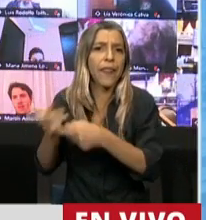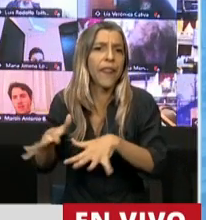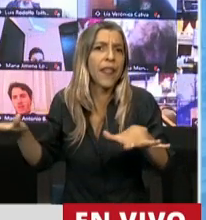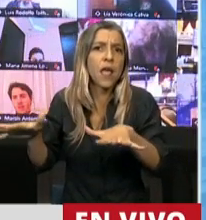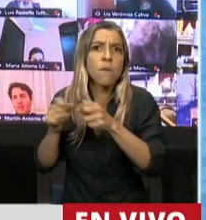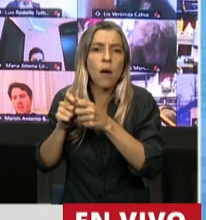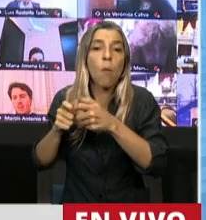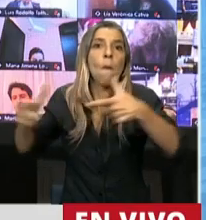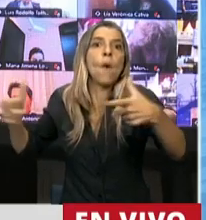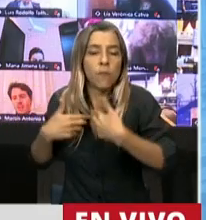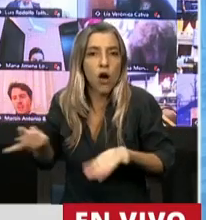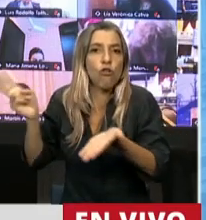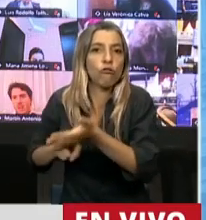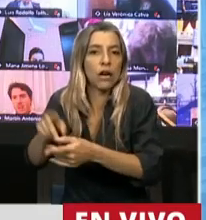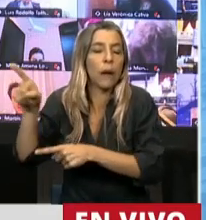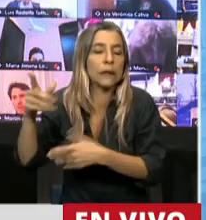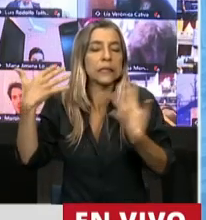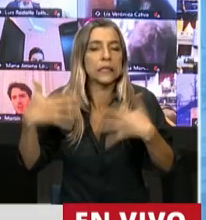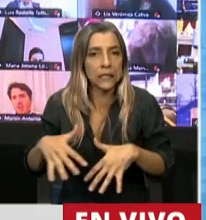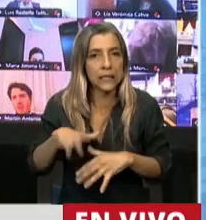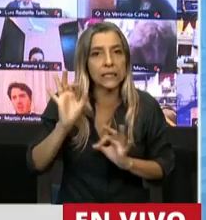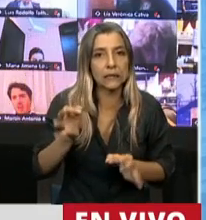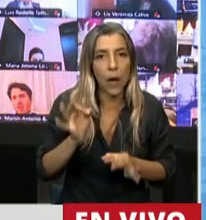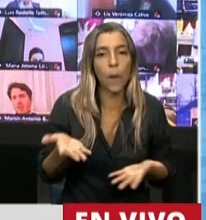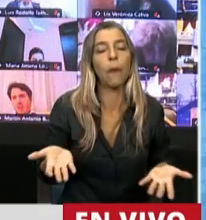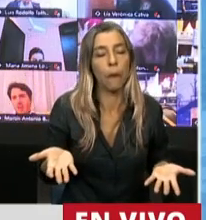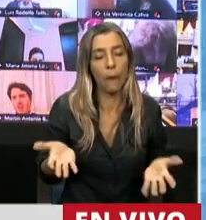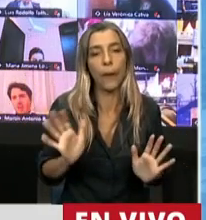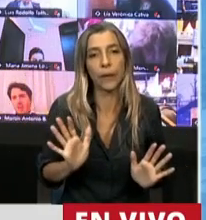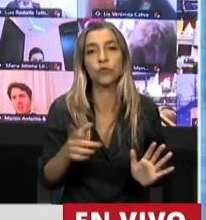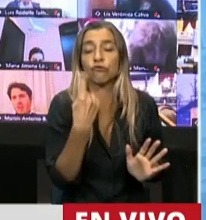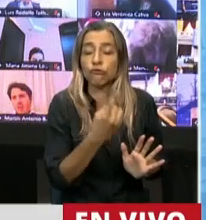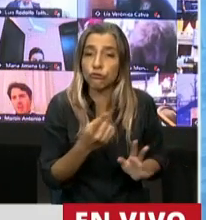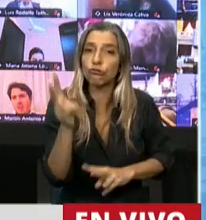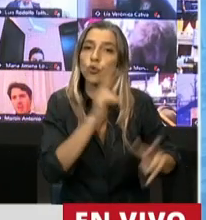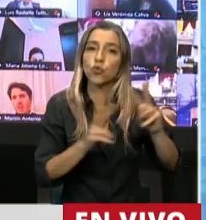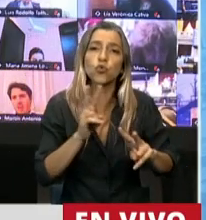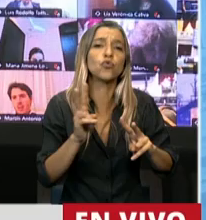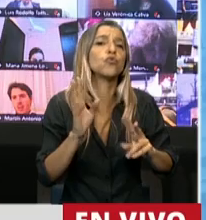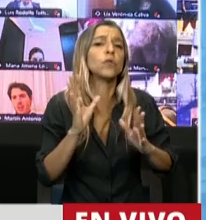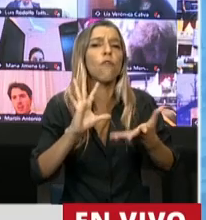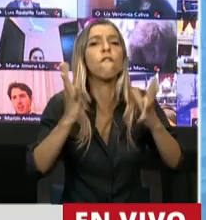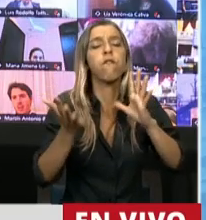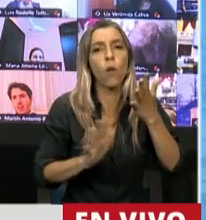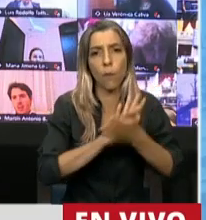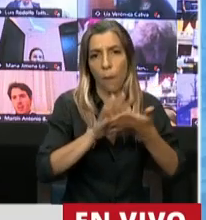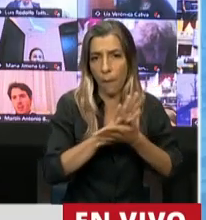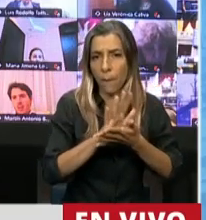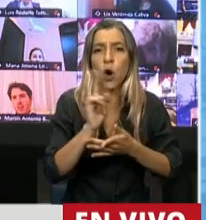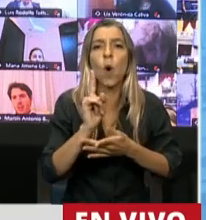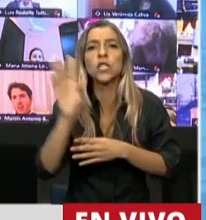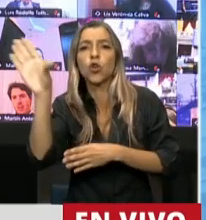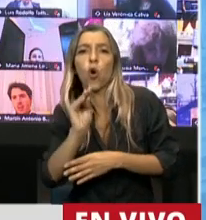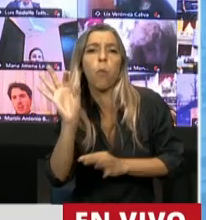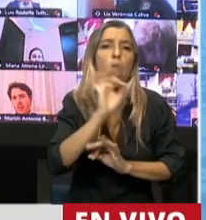lo único que no cierren son las escuelas. No lo digo para que lo copiemos, pero sí digo para